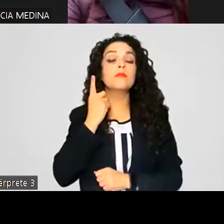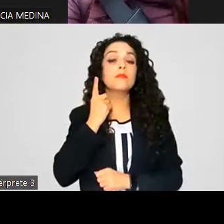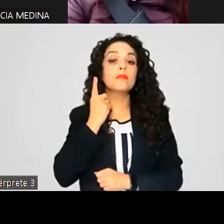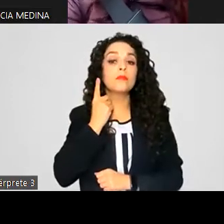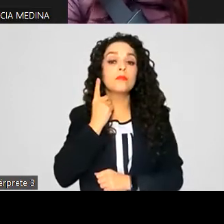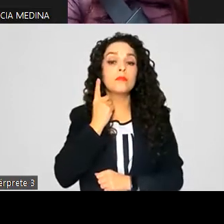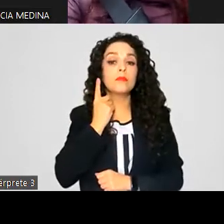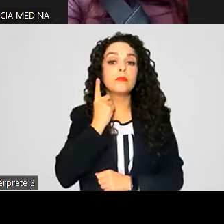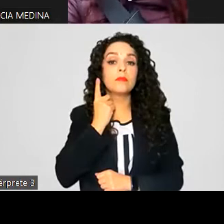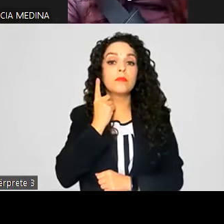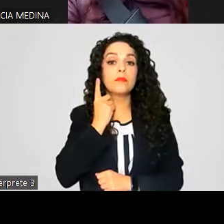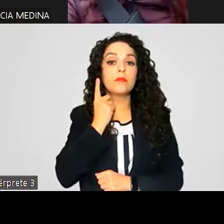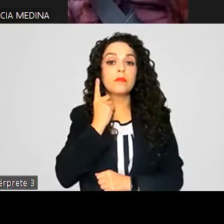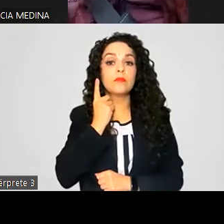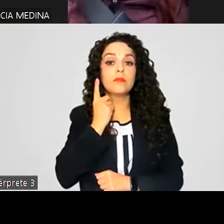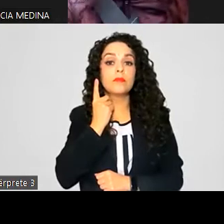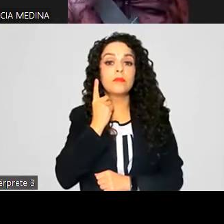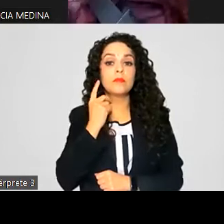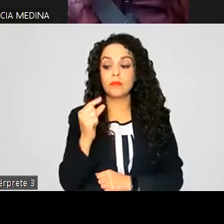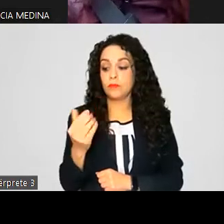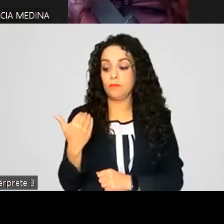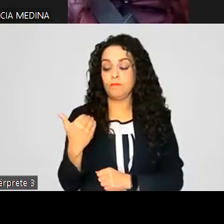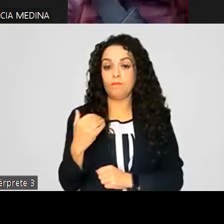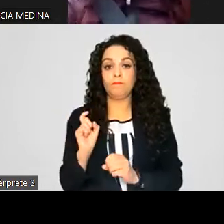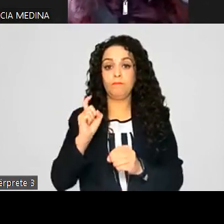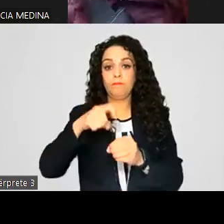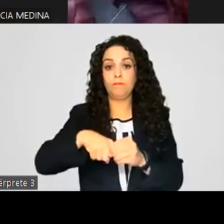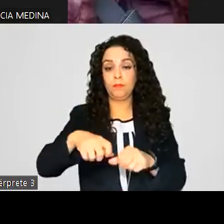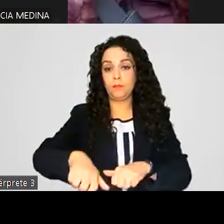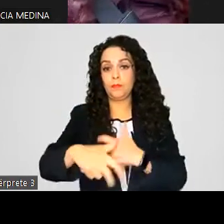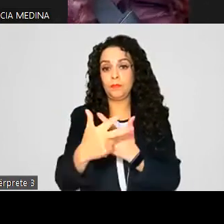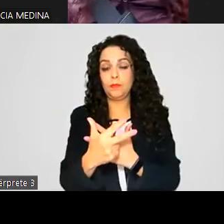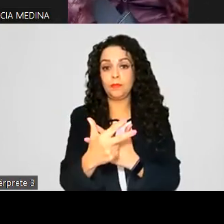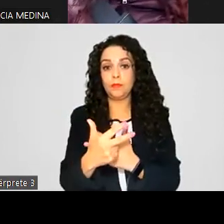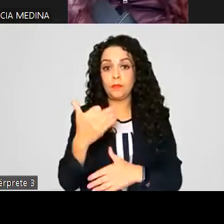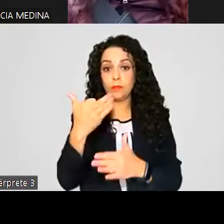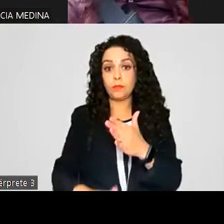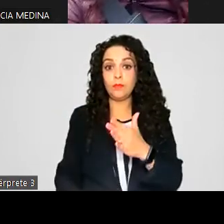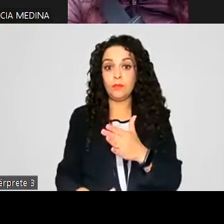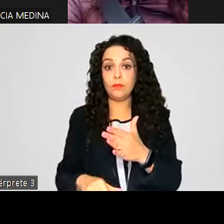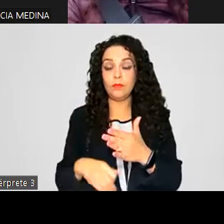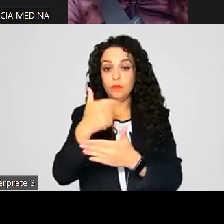recientemente incorporado a la sesión falta de pasar lista de asistencia?